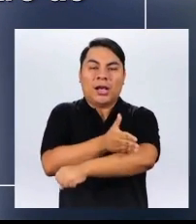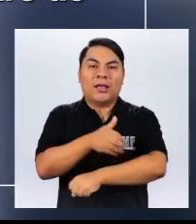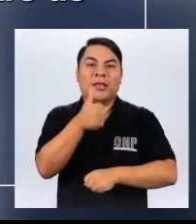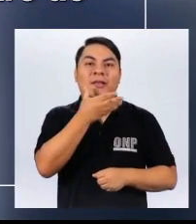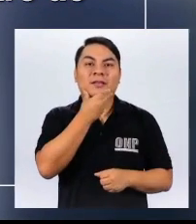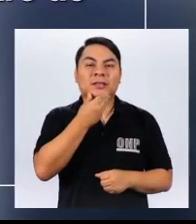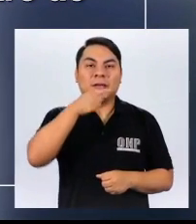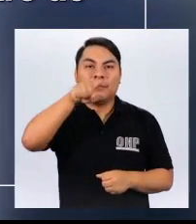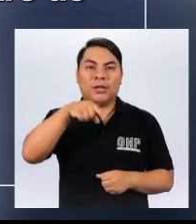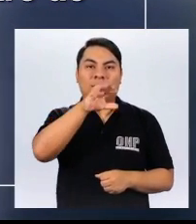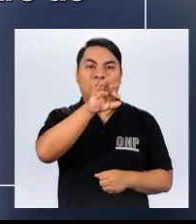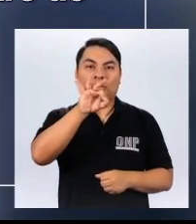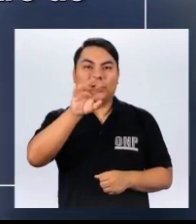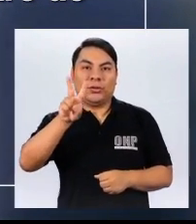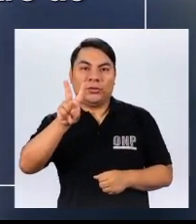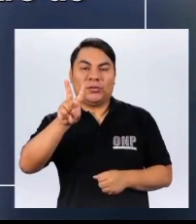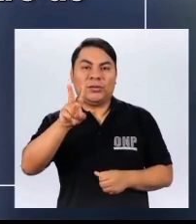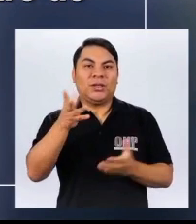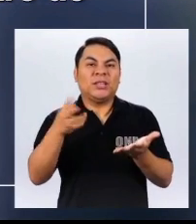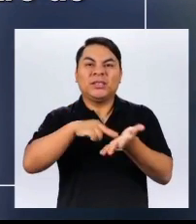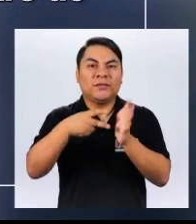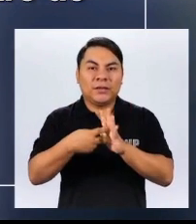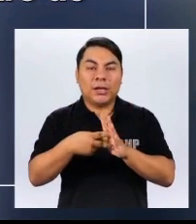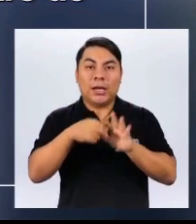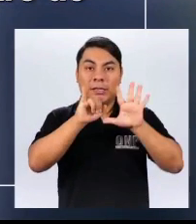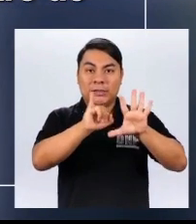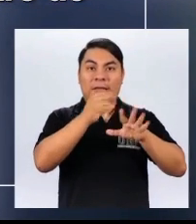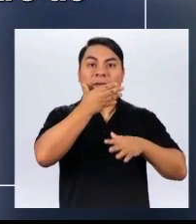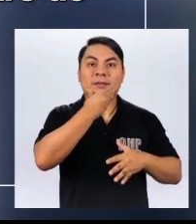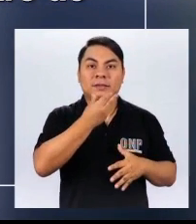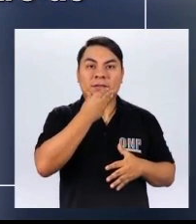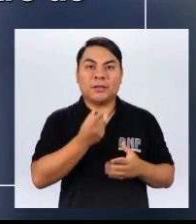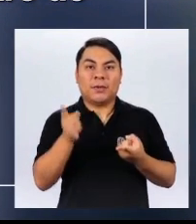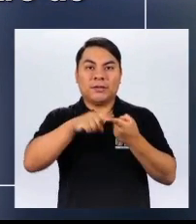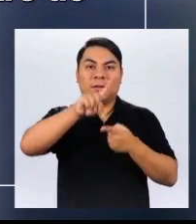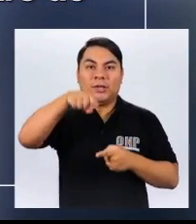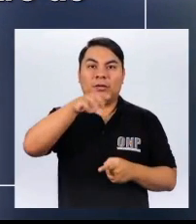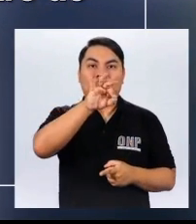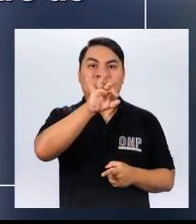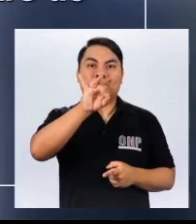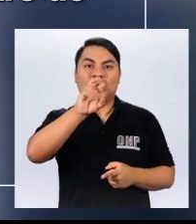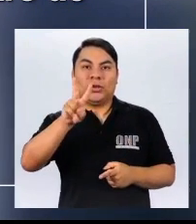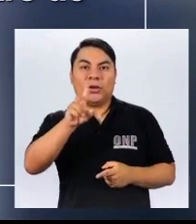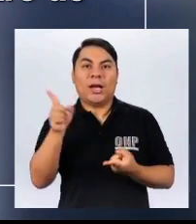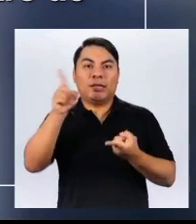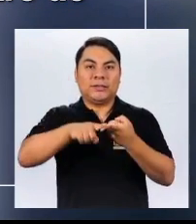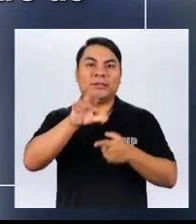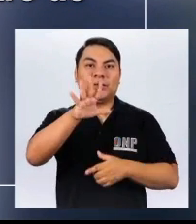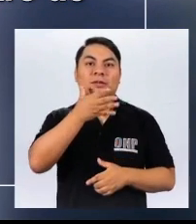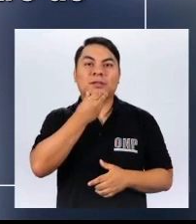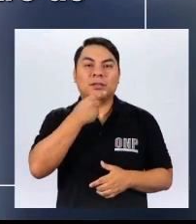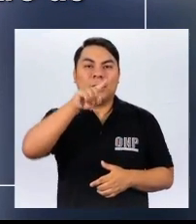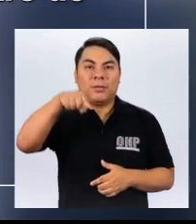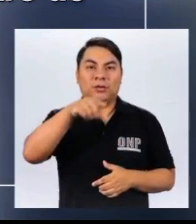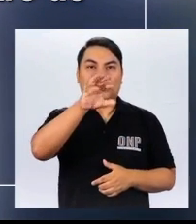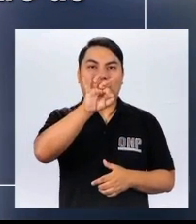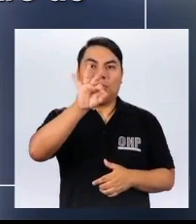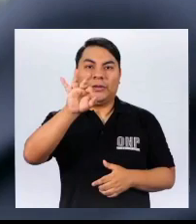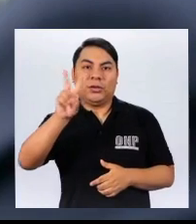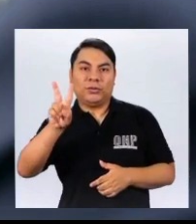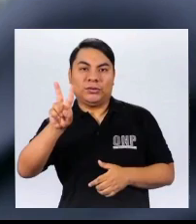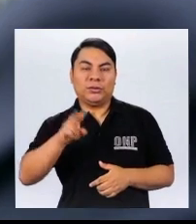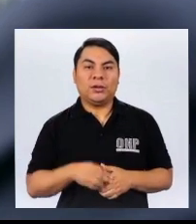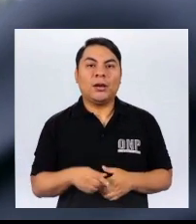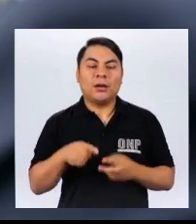diciembre de 1992 Es decir, del 6 de diciembre de 1982 al 5 de diciembre de 1992